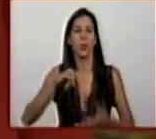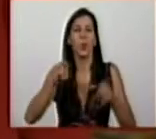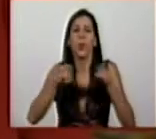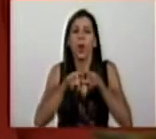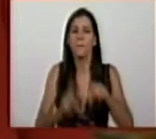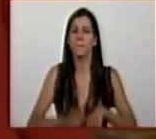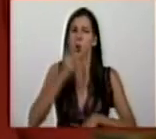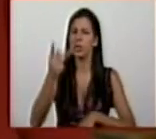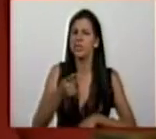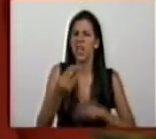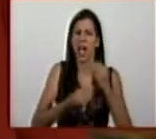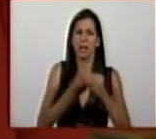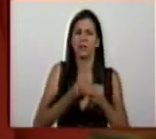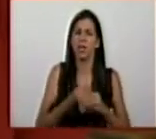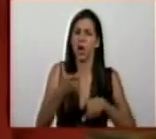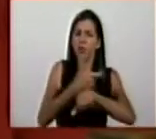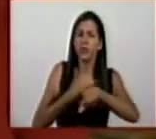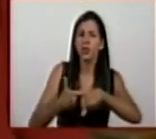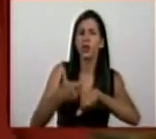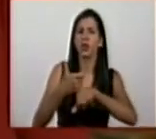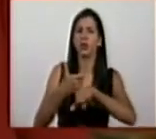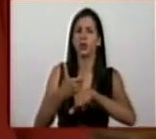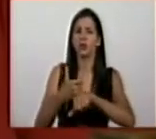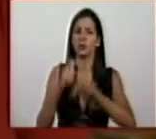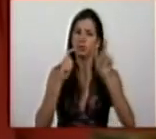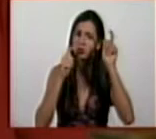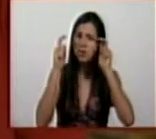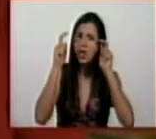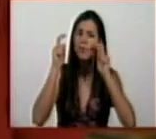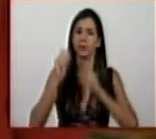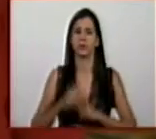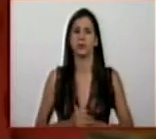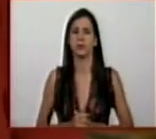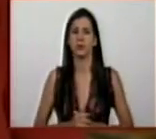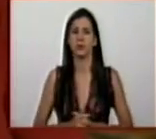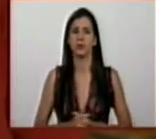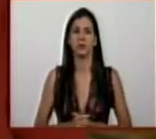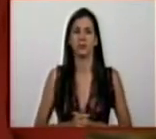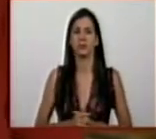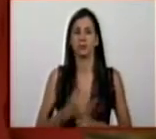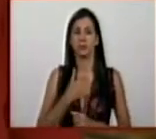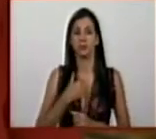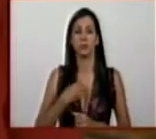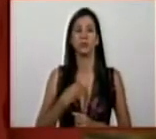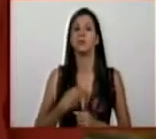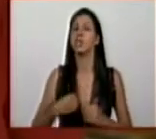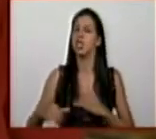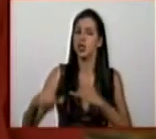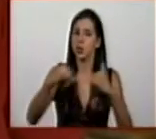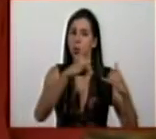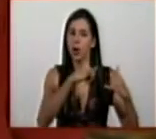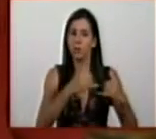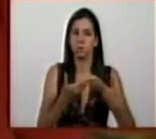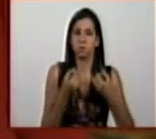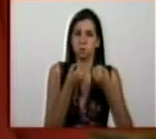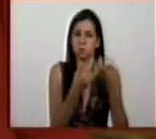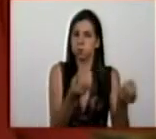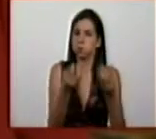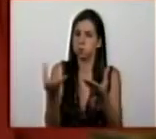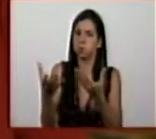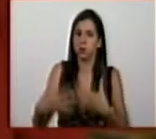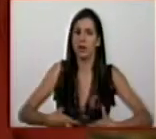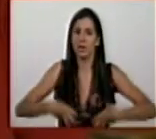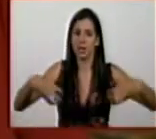desarrollada por el gobierno del comandante Chávez para la justa distribución de la riqueza y la